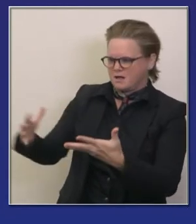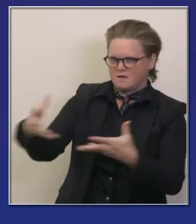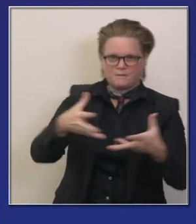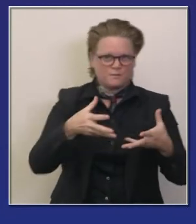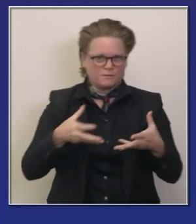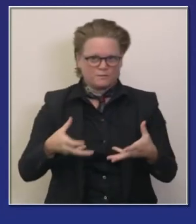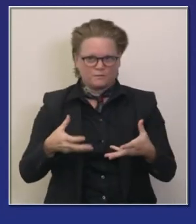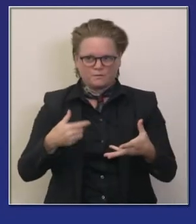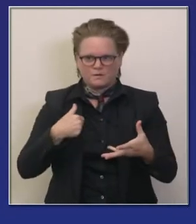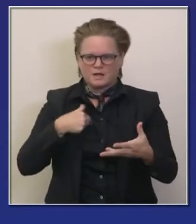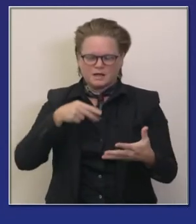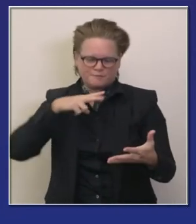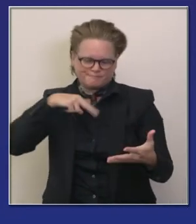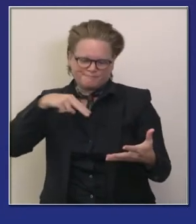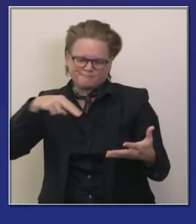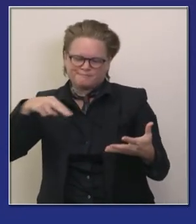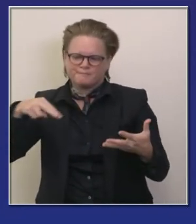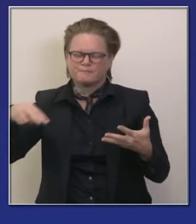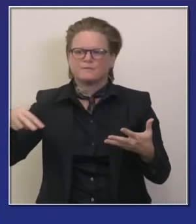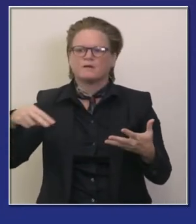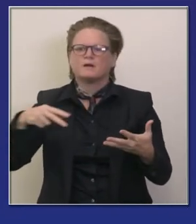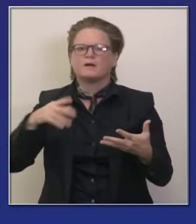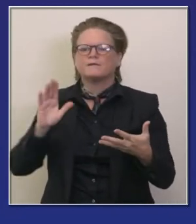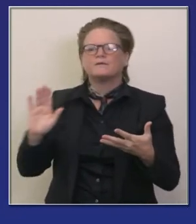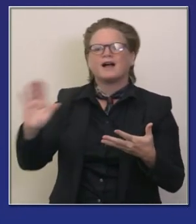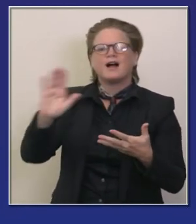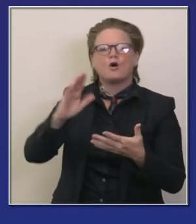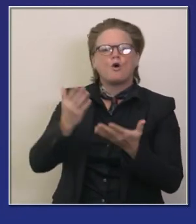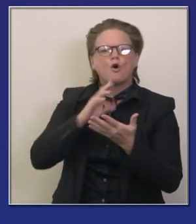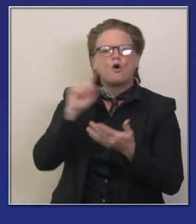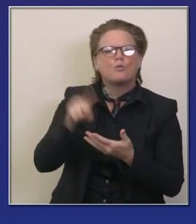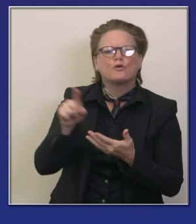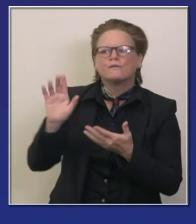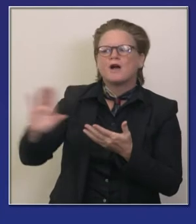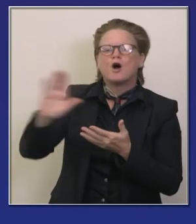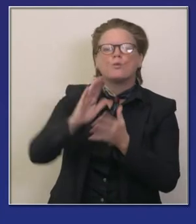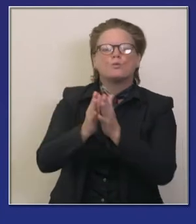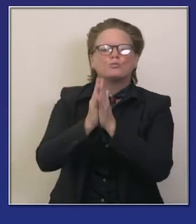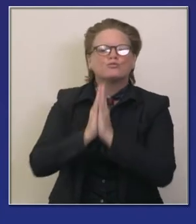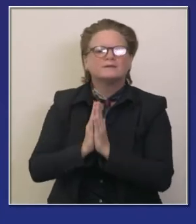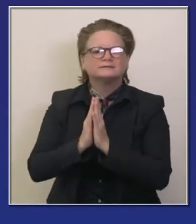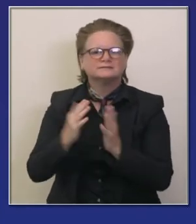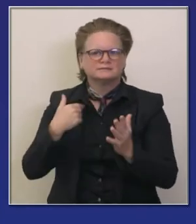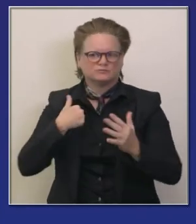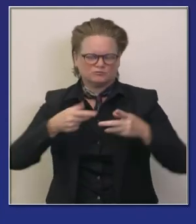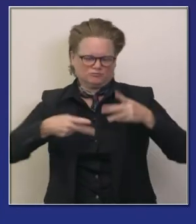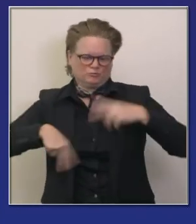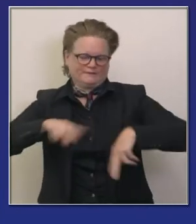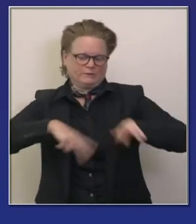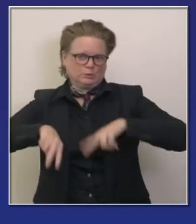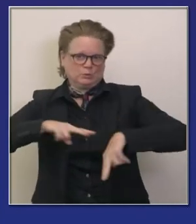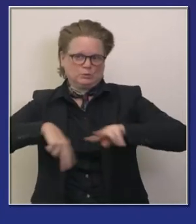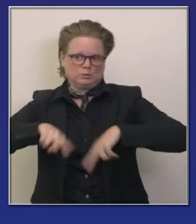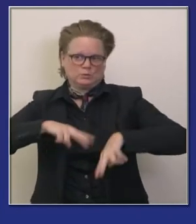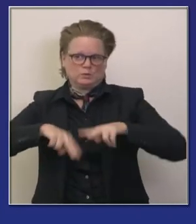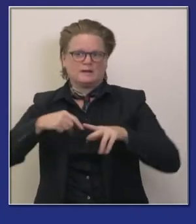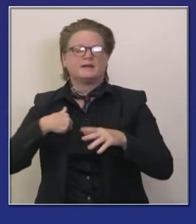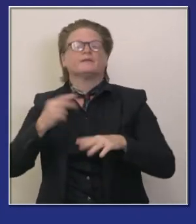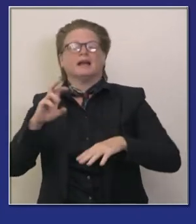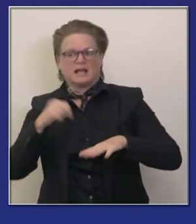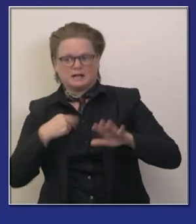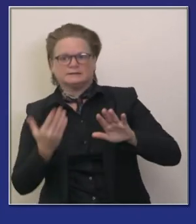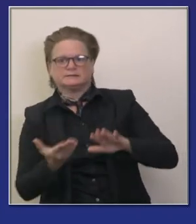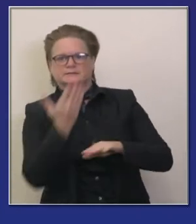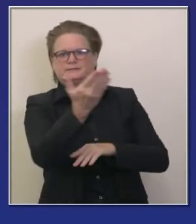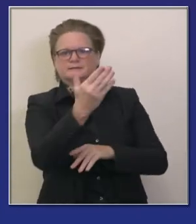revisando estas el estado está revisando esas órdenes y luego las someteremos al centro de control de enfermedades tercer paso